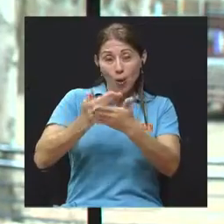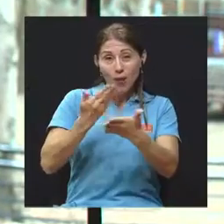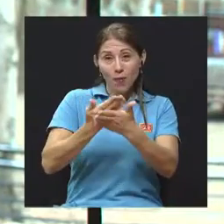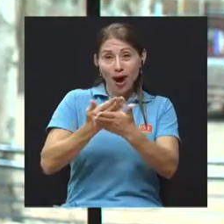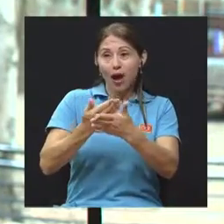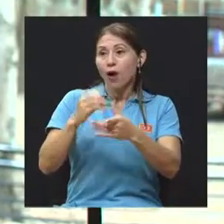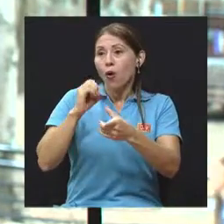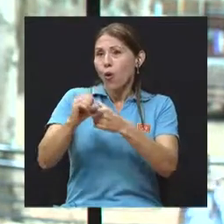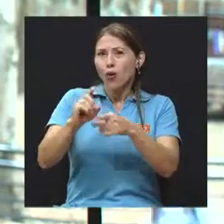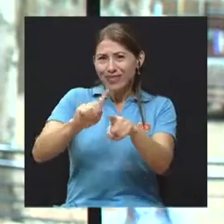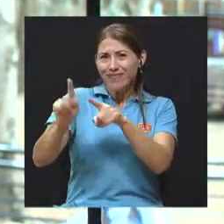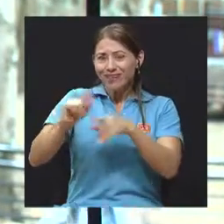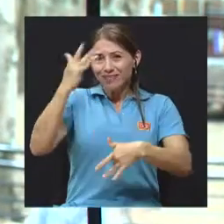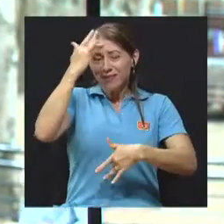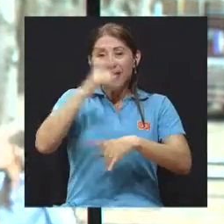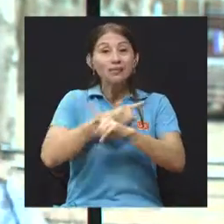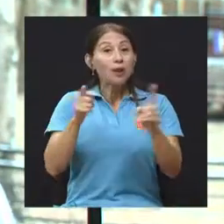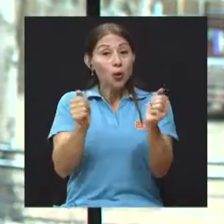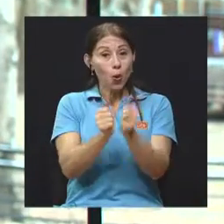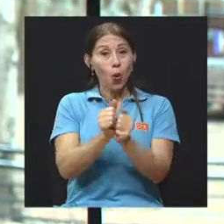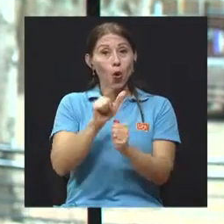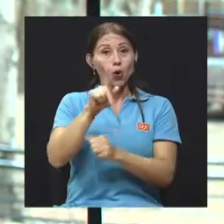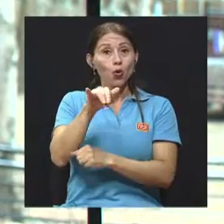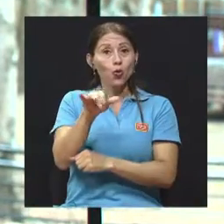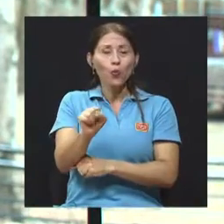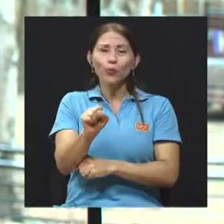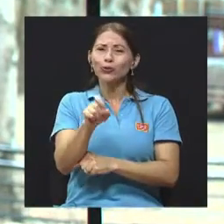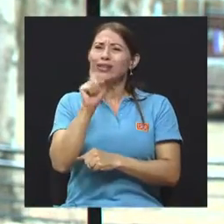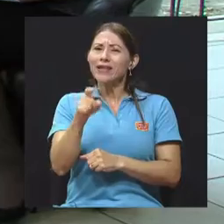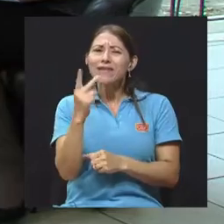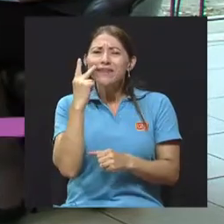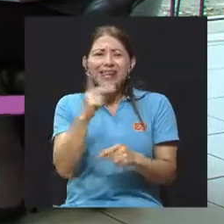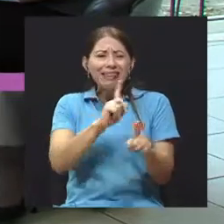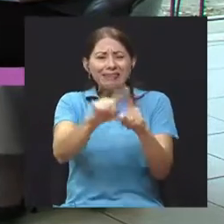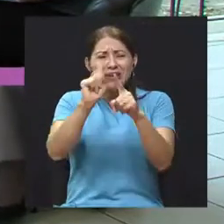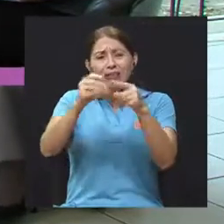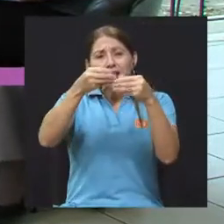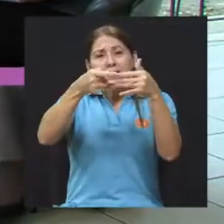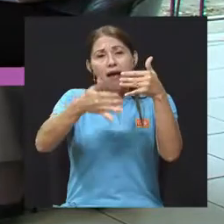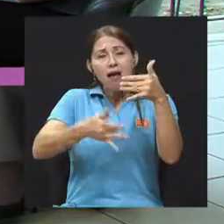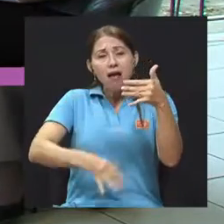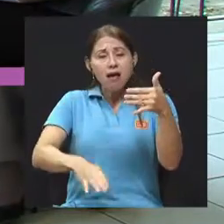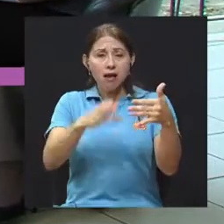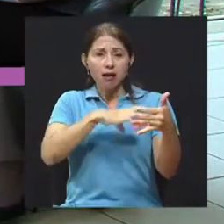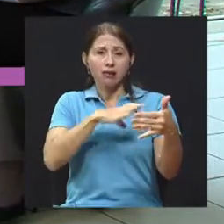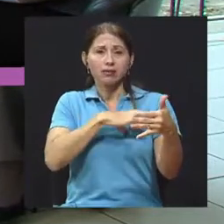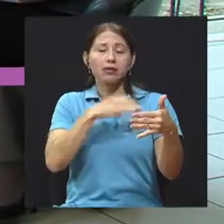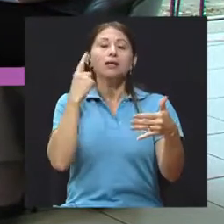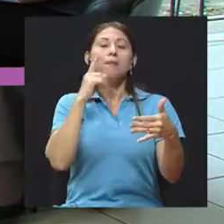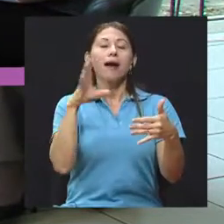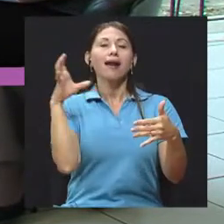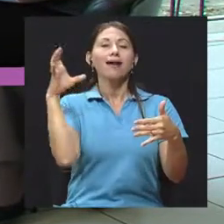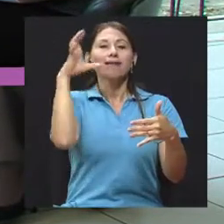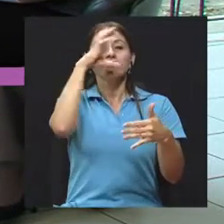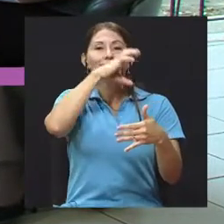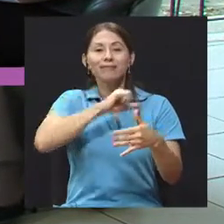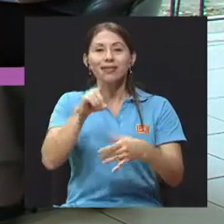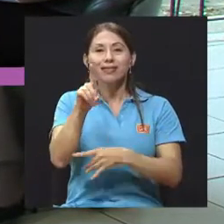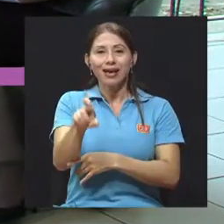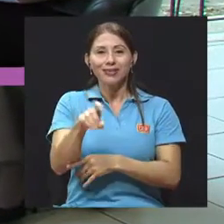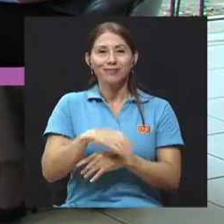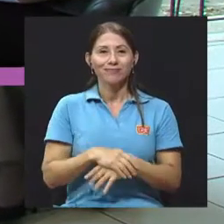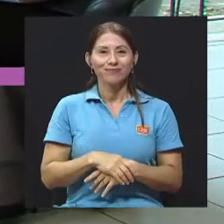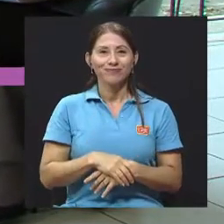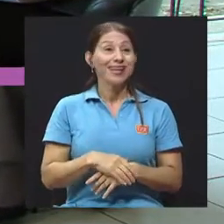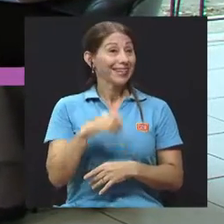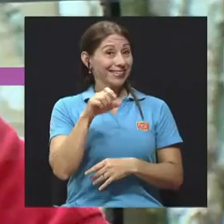complejo de todas las manifestaciones para poder poner el nombre. Tal vez por eso que decías al principio de la entrevista que es